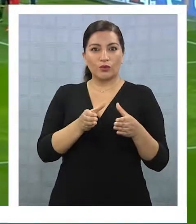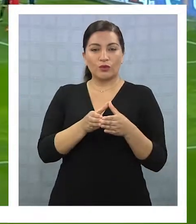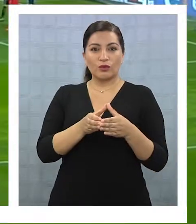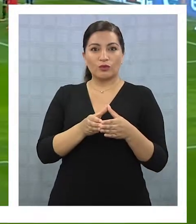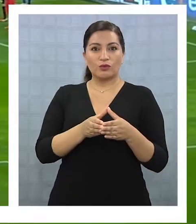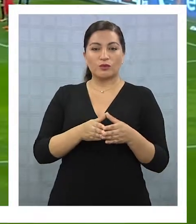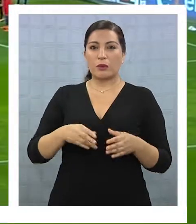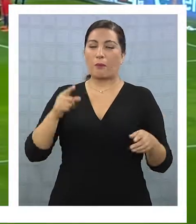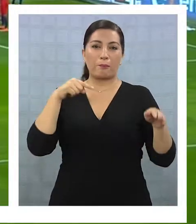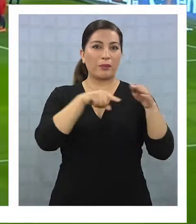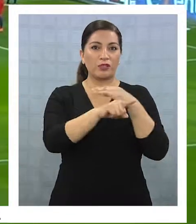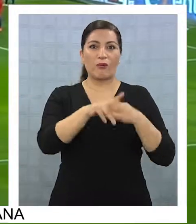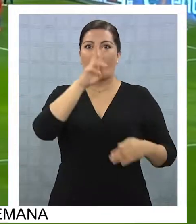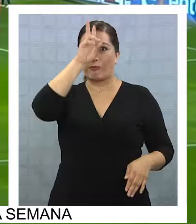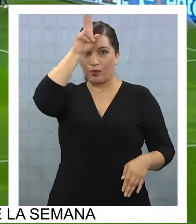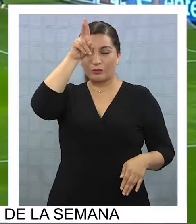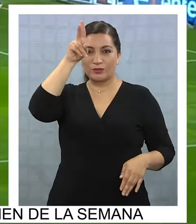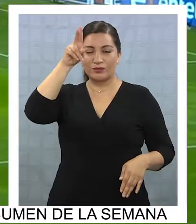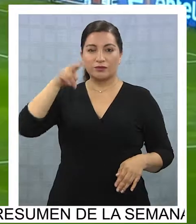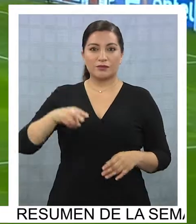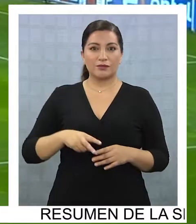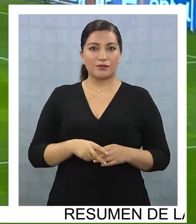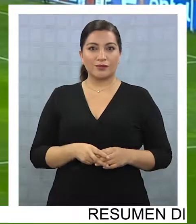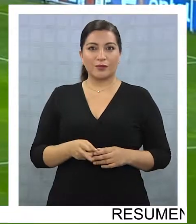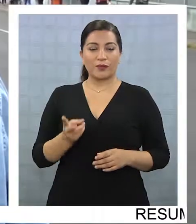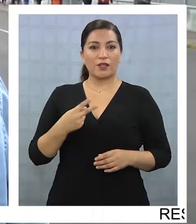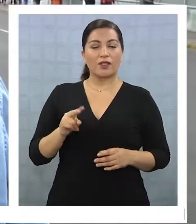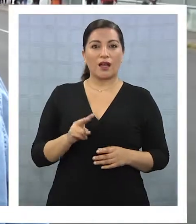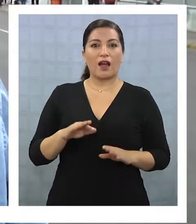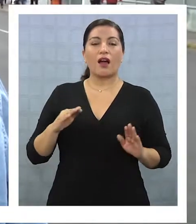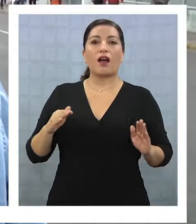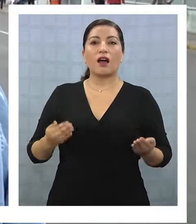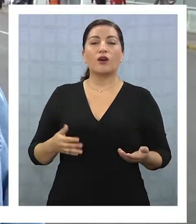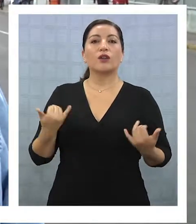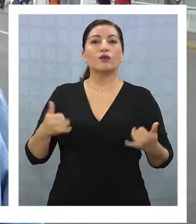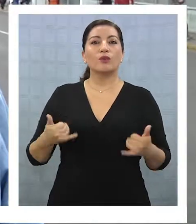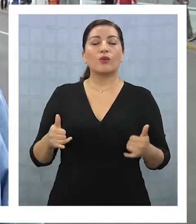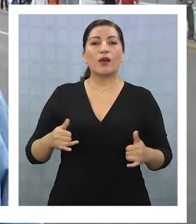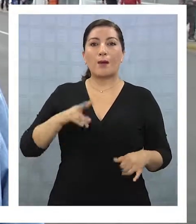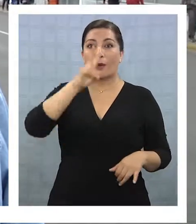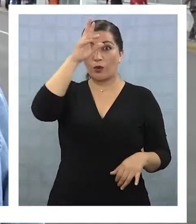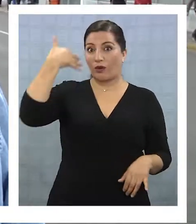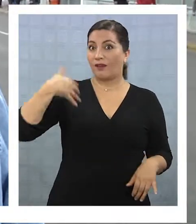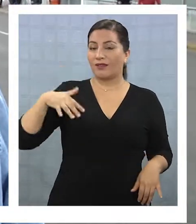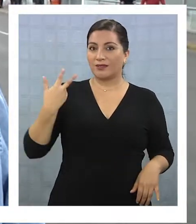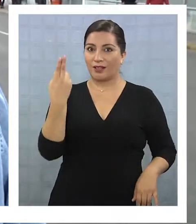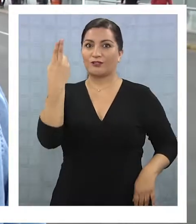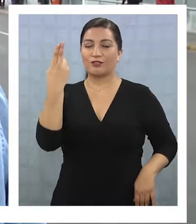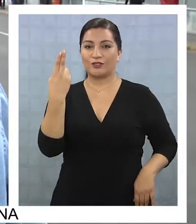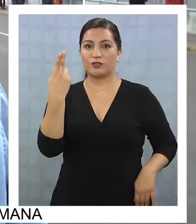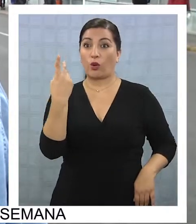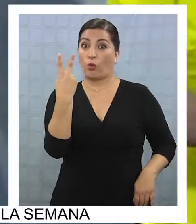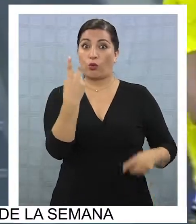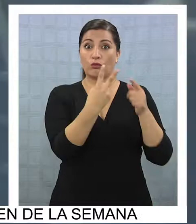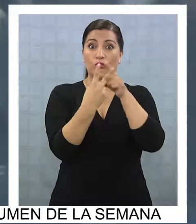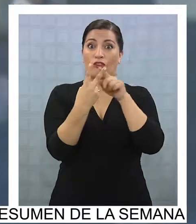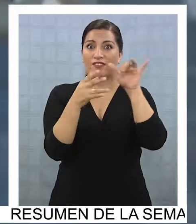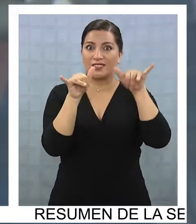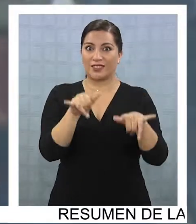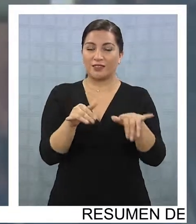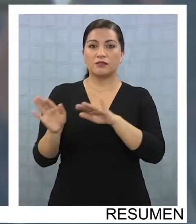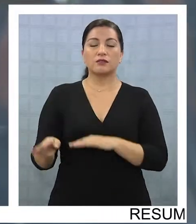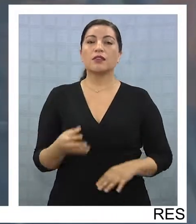metió fue Perú, pero ahora juega Perú-Argentina, así que ahí uno de los dos se queda.